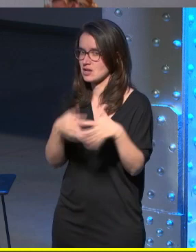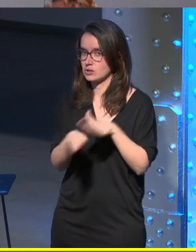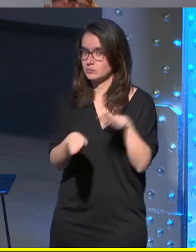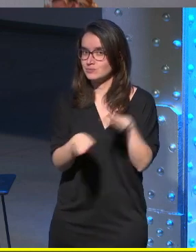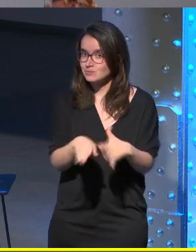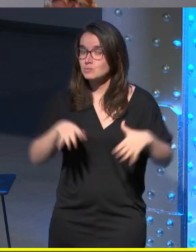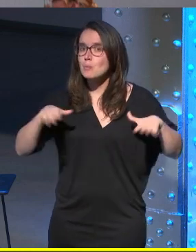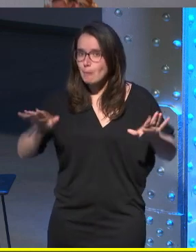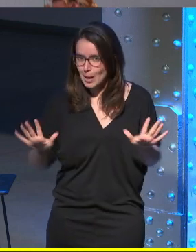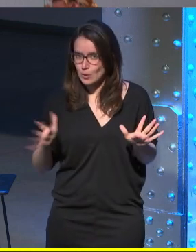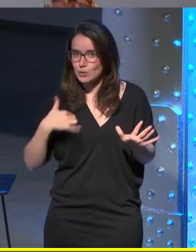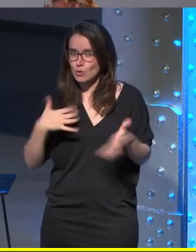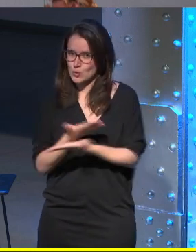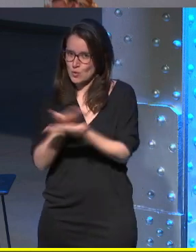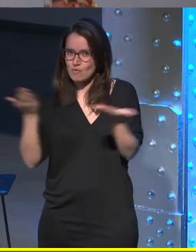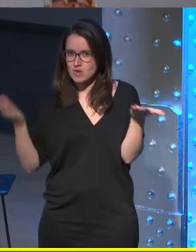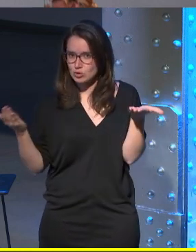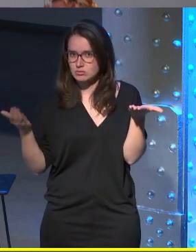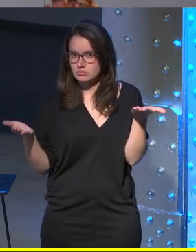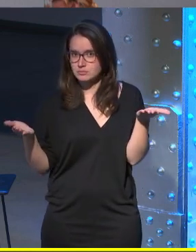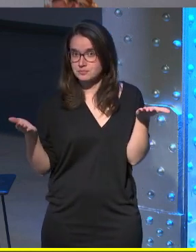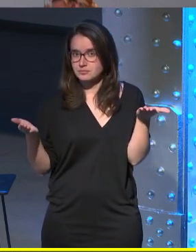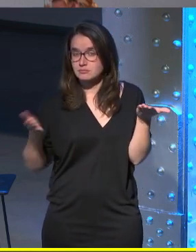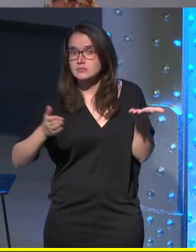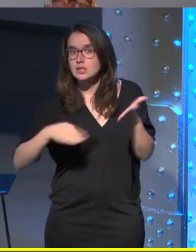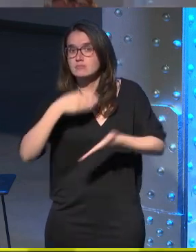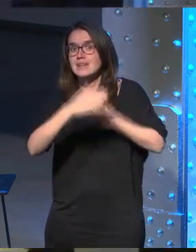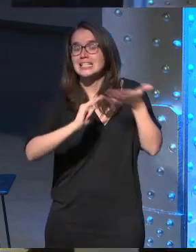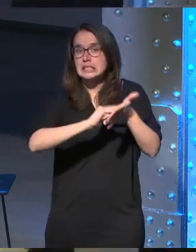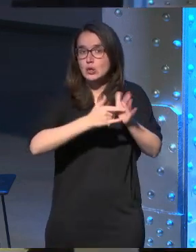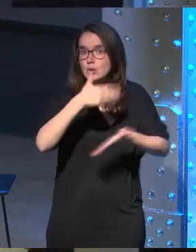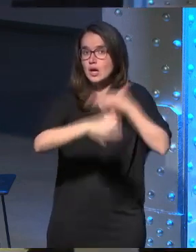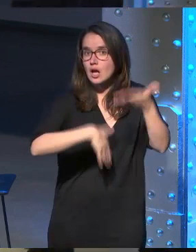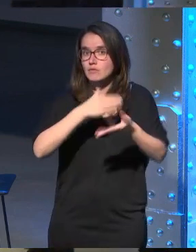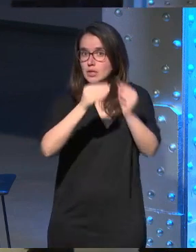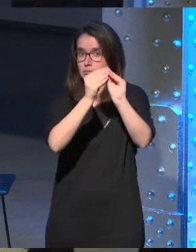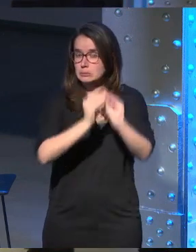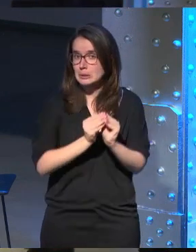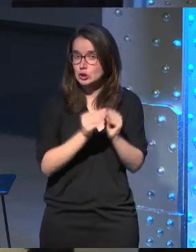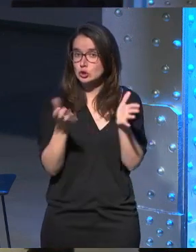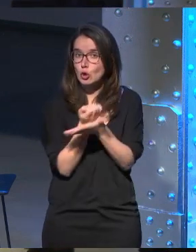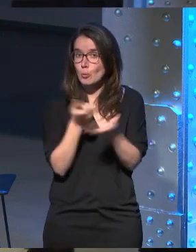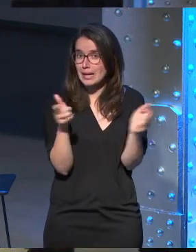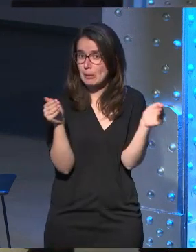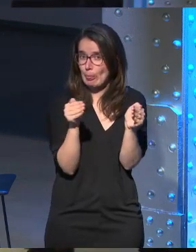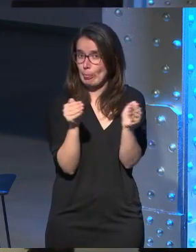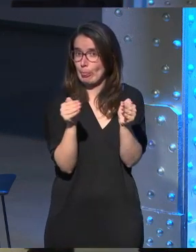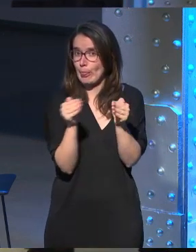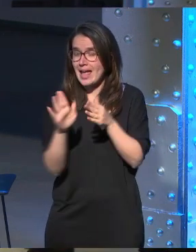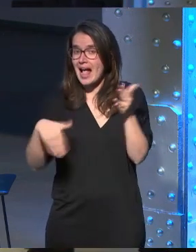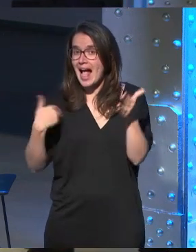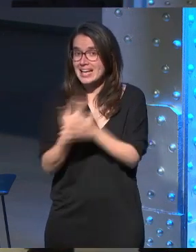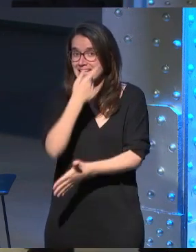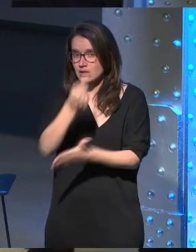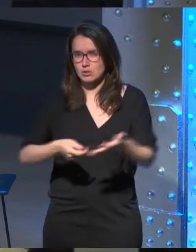pero yo confío en que según avance la tecnología los componentes se puedan ir reduciendo de tamaño y podamos llegar a diseños